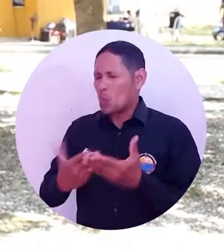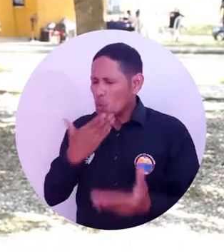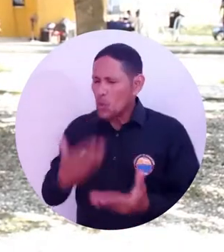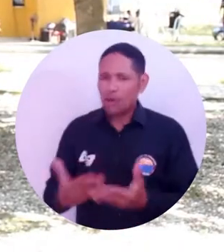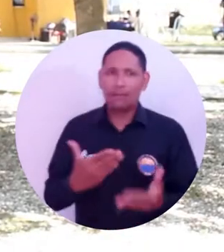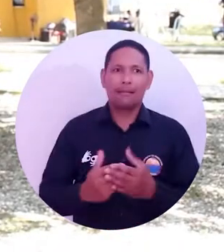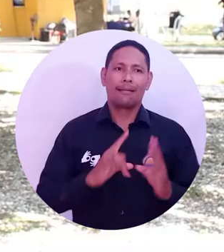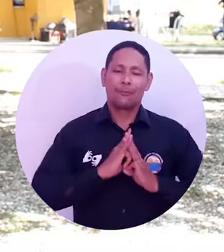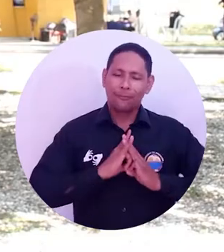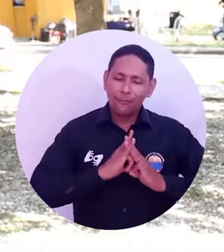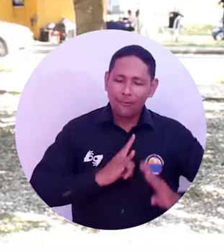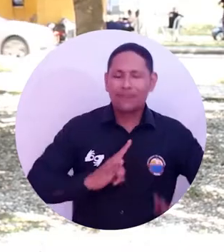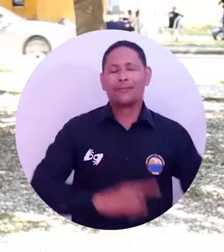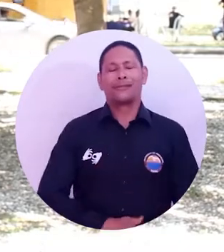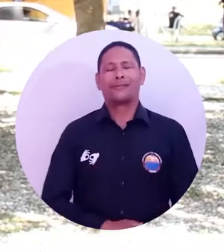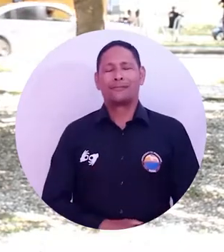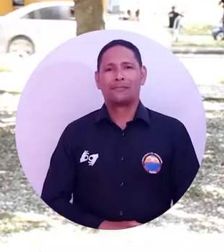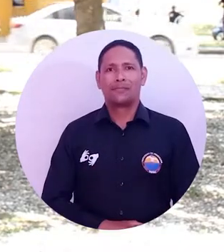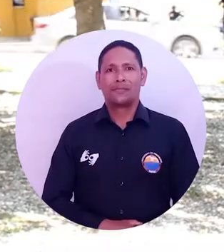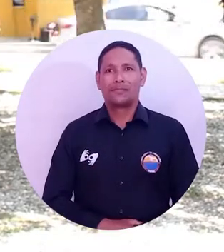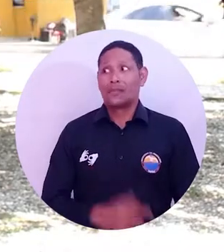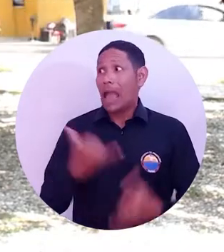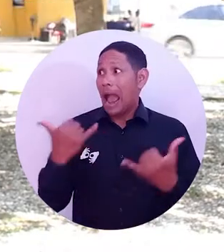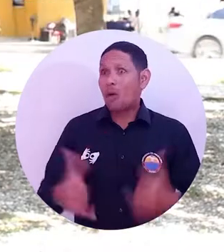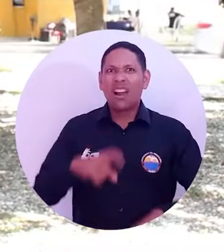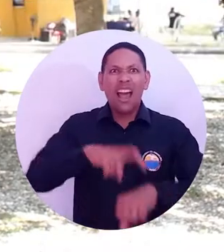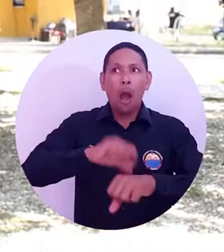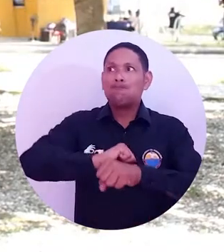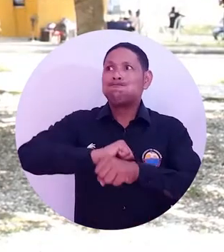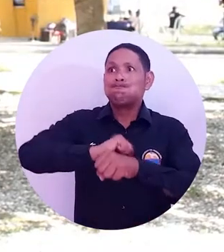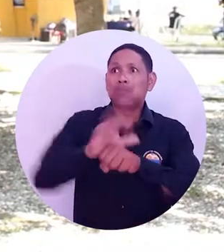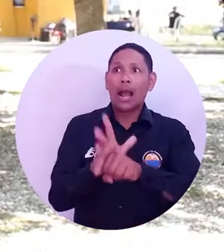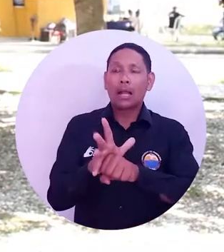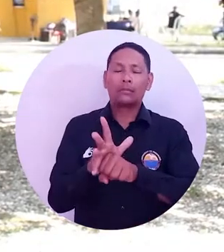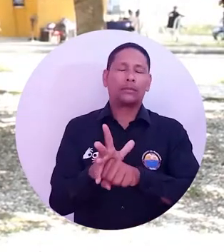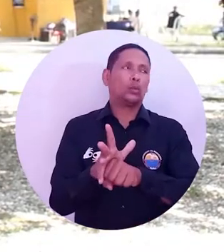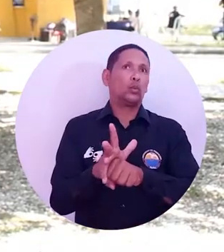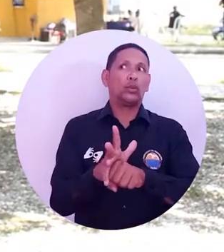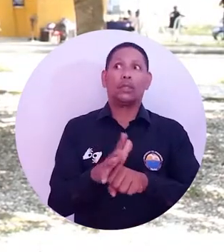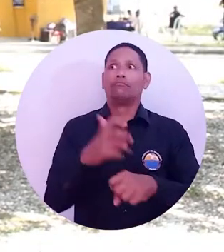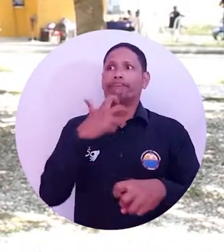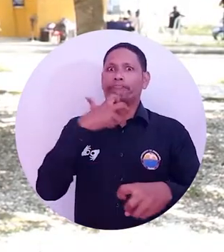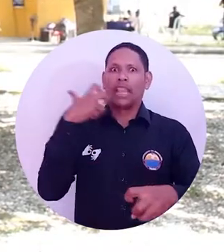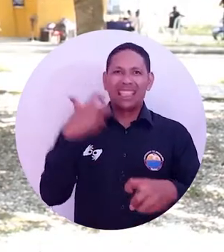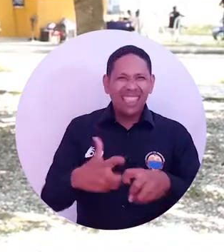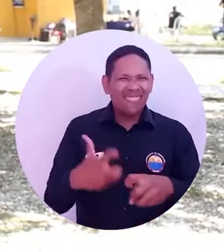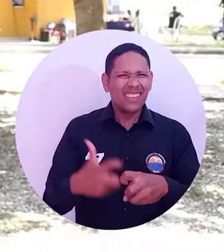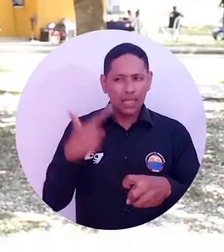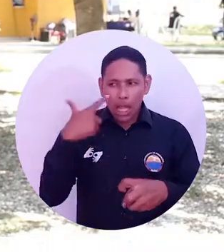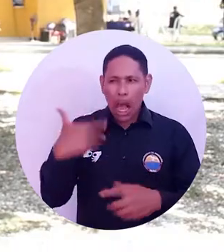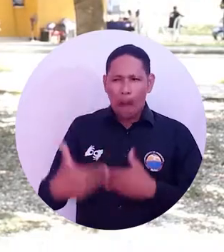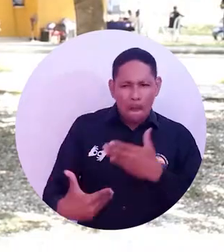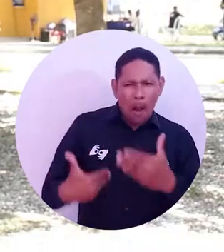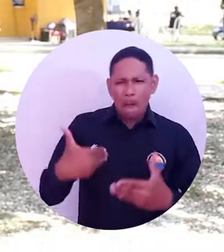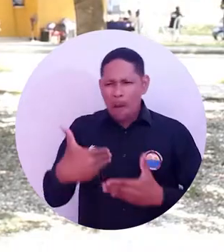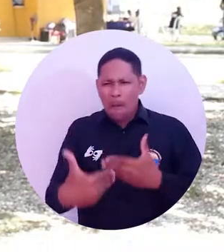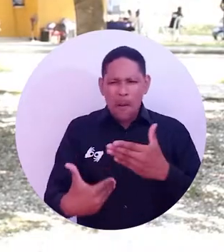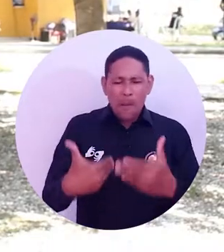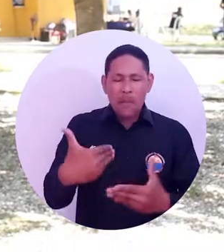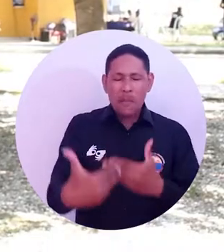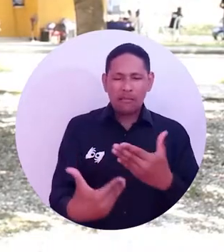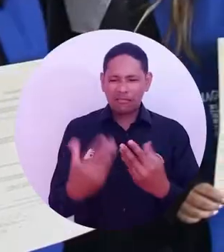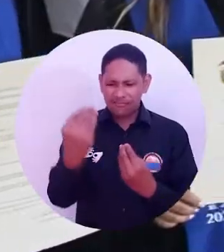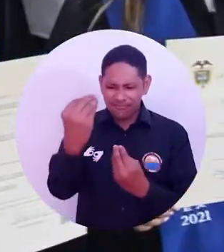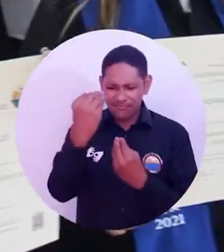del Magdalena. En estos momentos de pandemia ha sido muy difícil todo el proceso que hemos llevado a cabo para